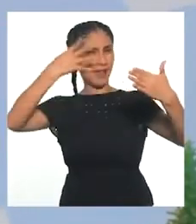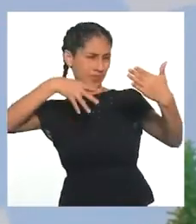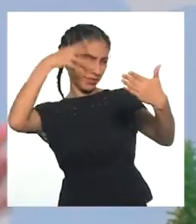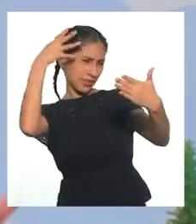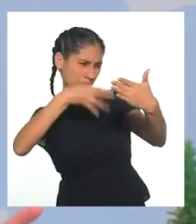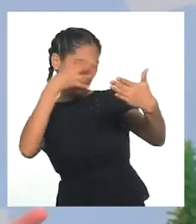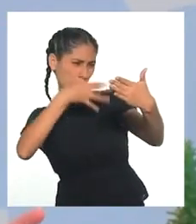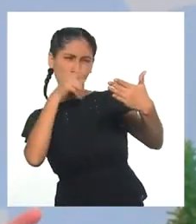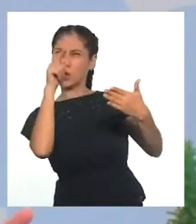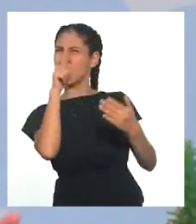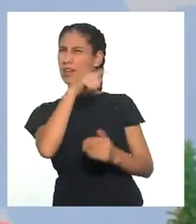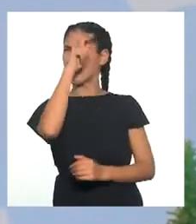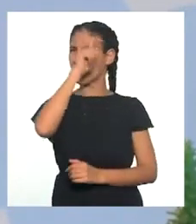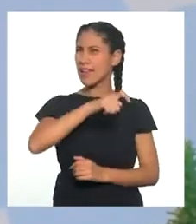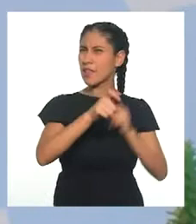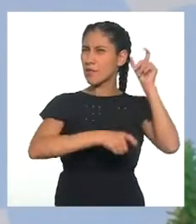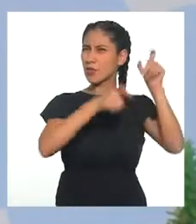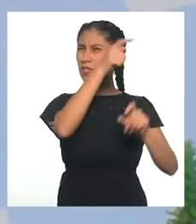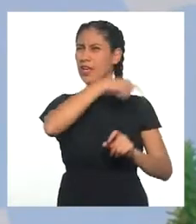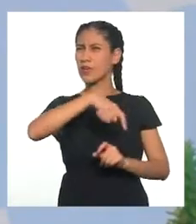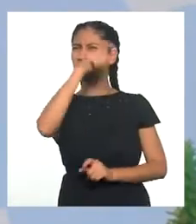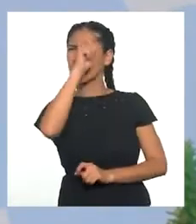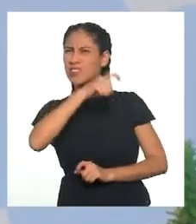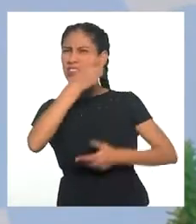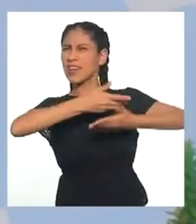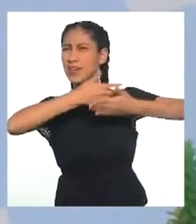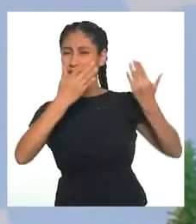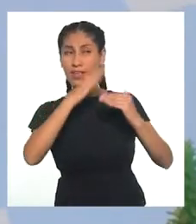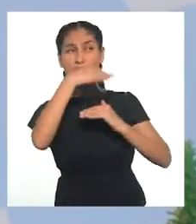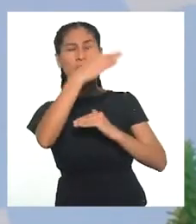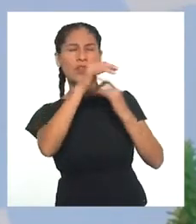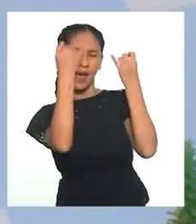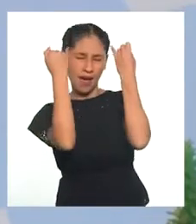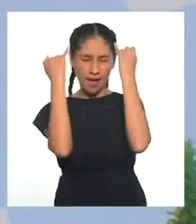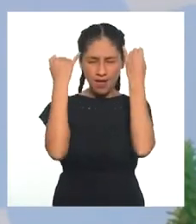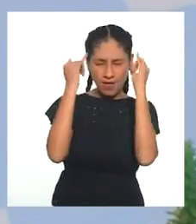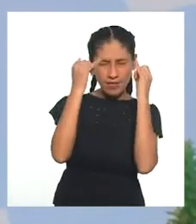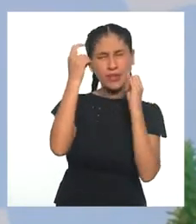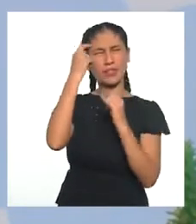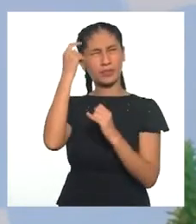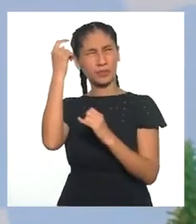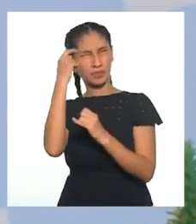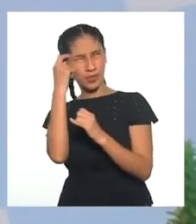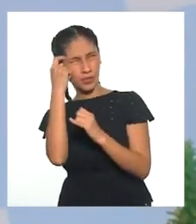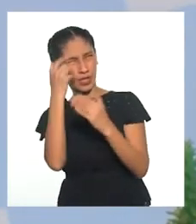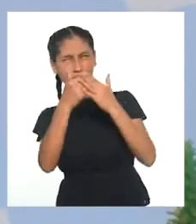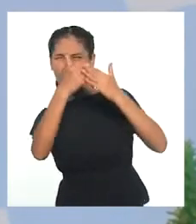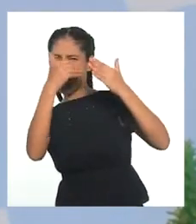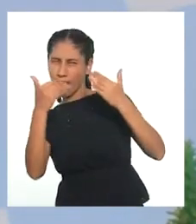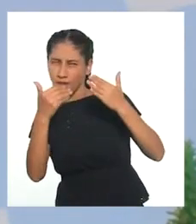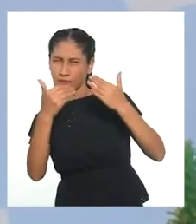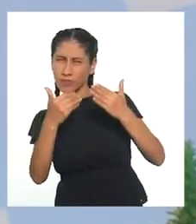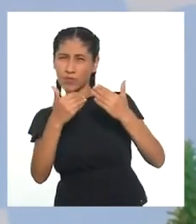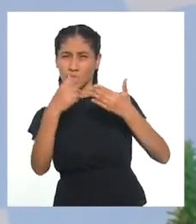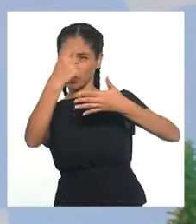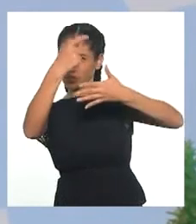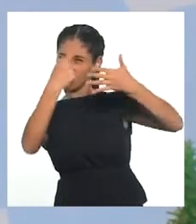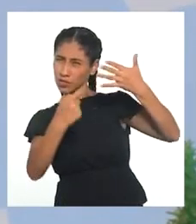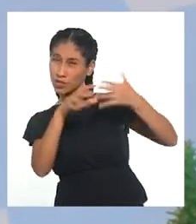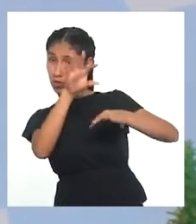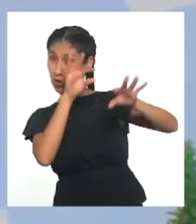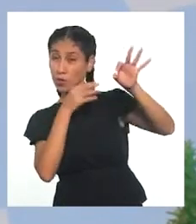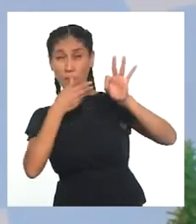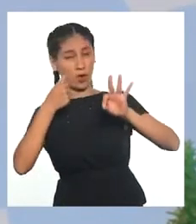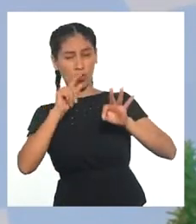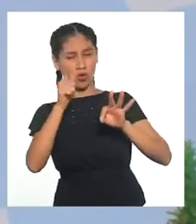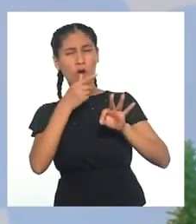necesidades de las personas y luego postular todas las ideas en las que podamos pensar antes de centrarnos en las mejores y empezar